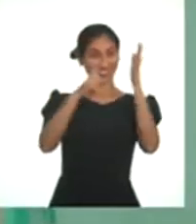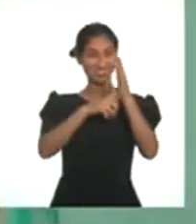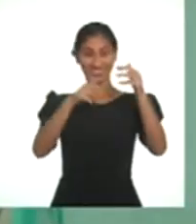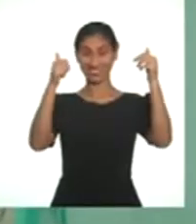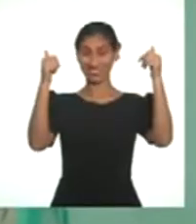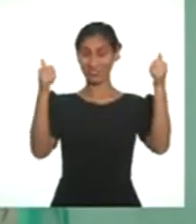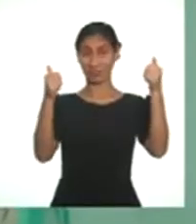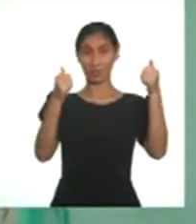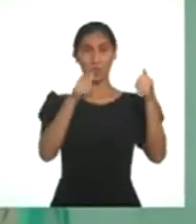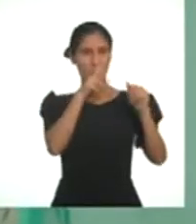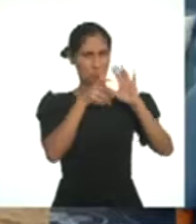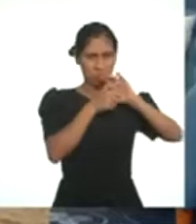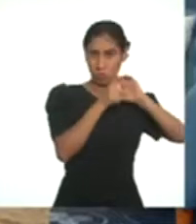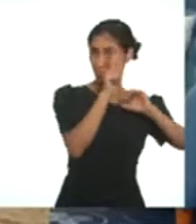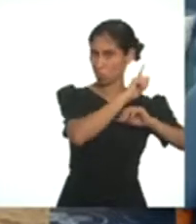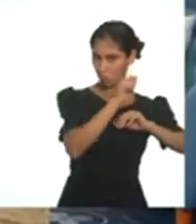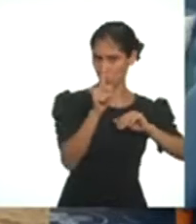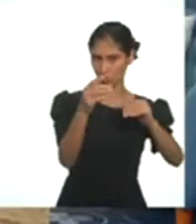Sin corrupción.